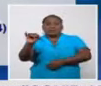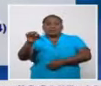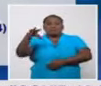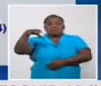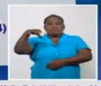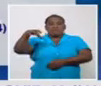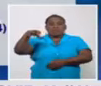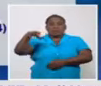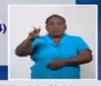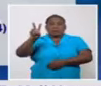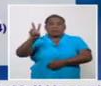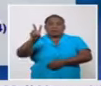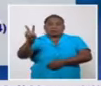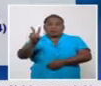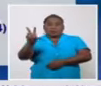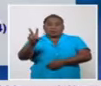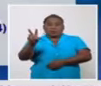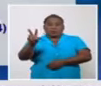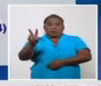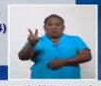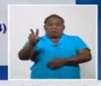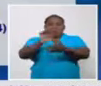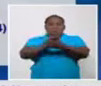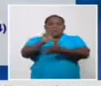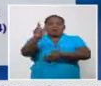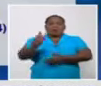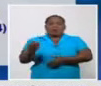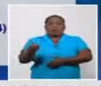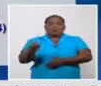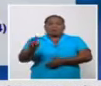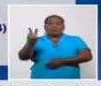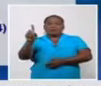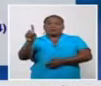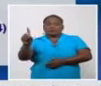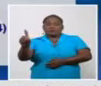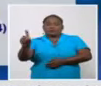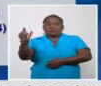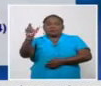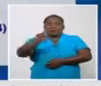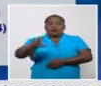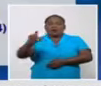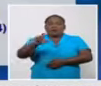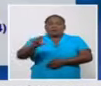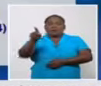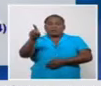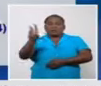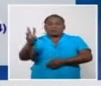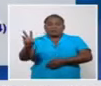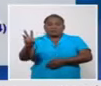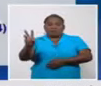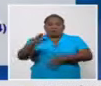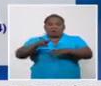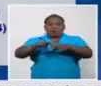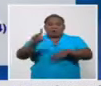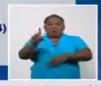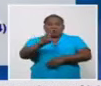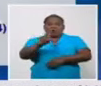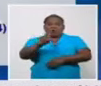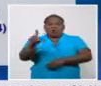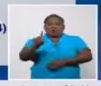22. Mayabeque, 21. Camagüey, 13. Holguín, 11. Artemisa, 10.